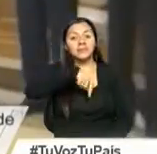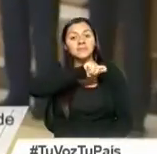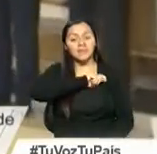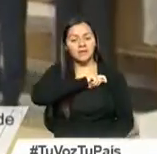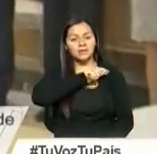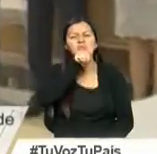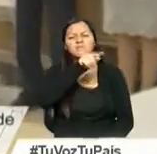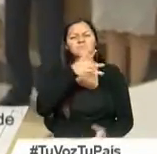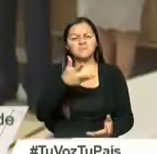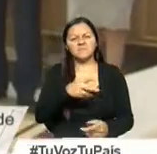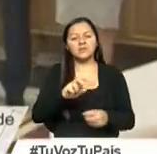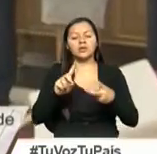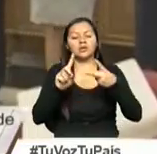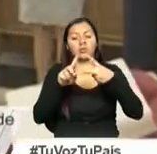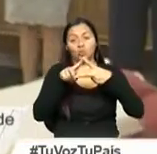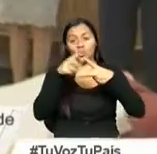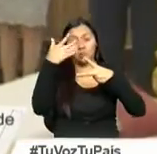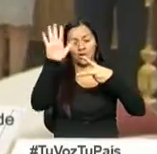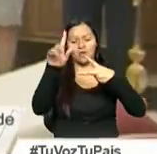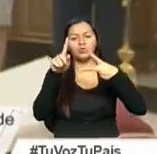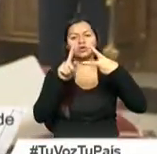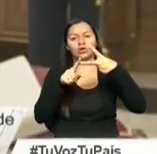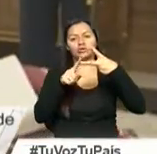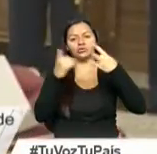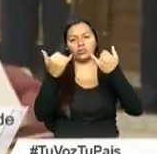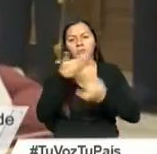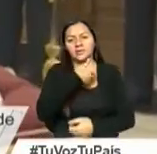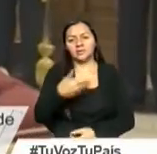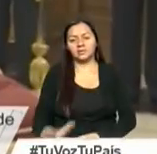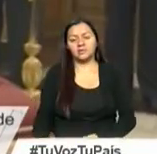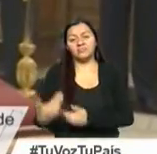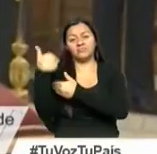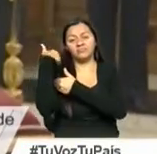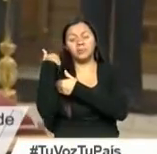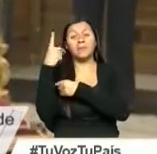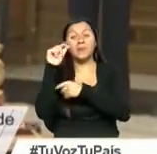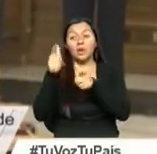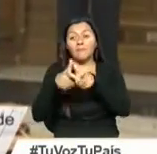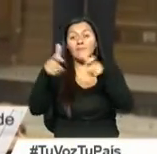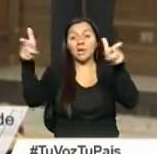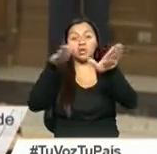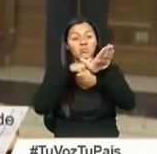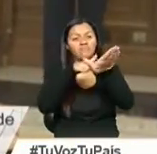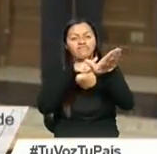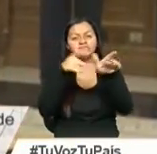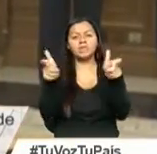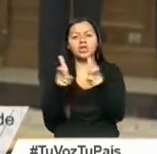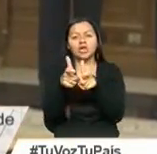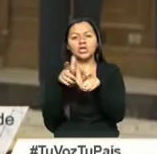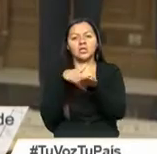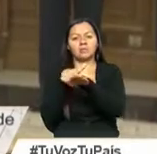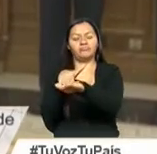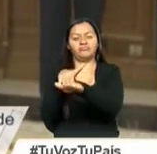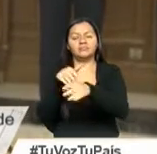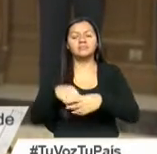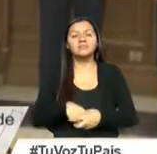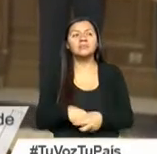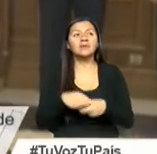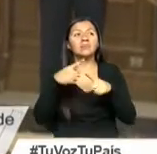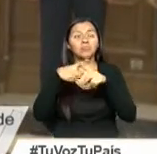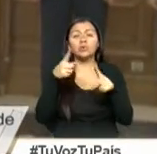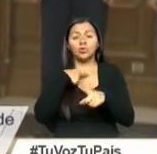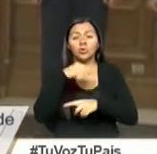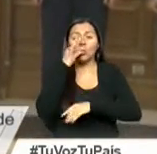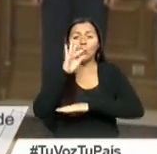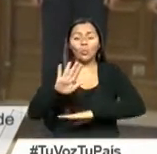iniciando un segundo mandato consecutivo, aunque esta vez en minoría. Juro cumplir fielmente las obligaciones del cargo de presidente